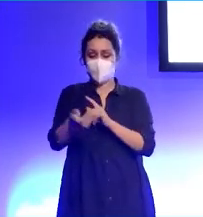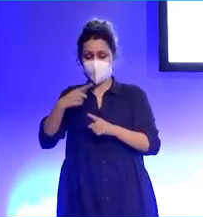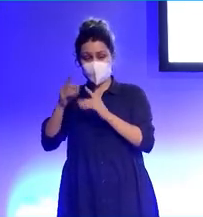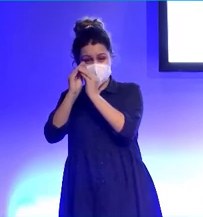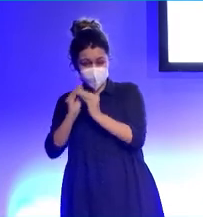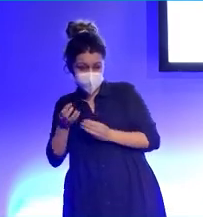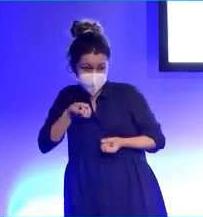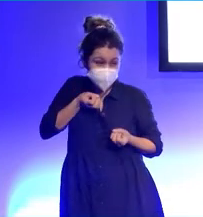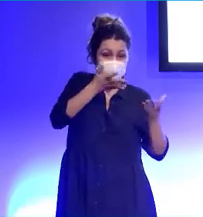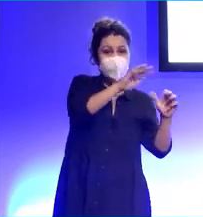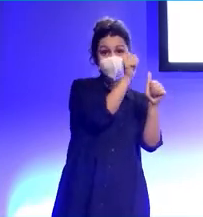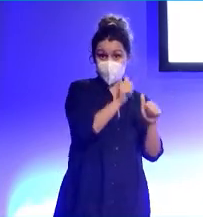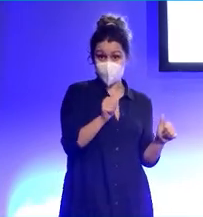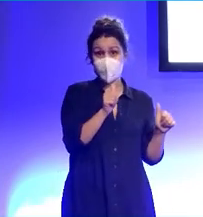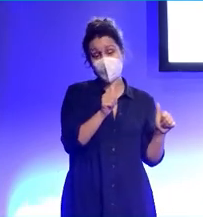en Internet o lo que sea,